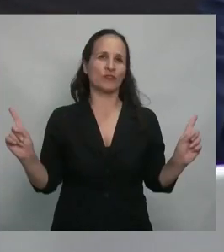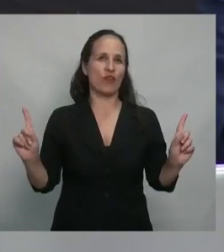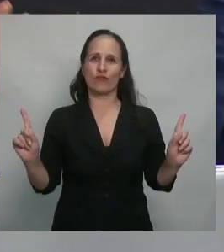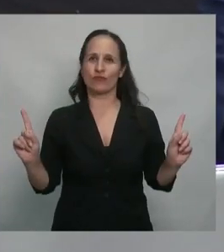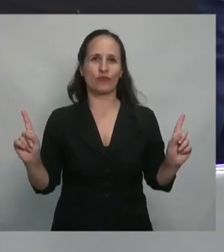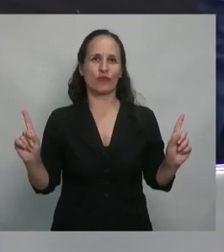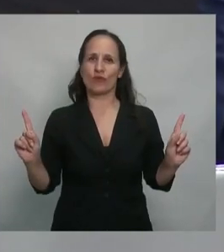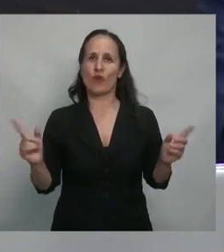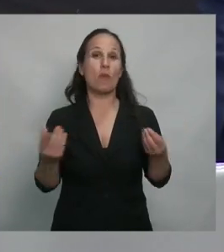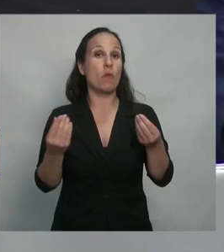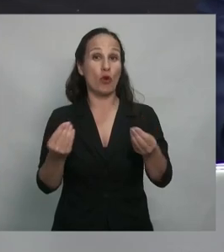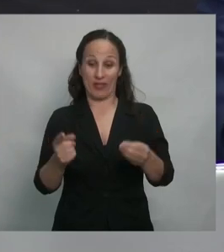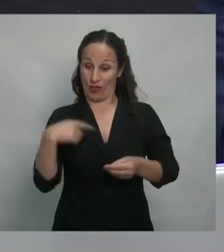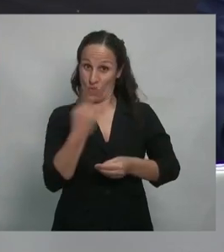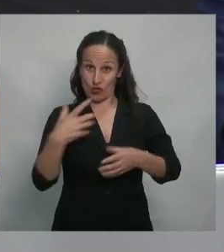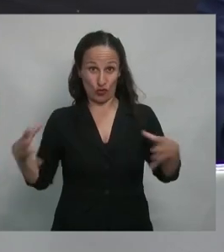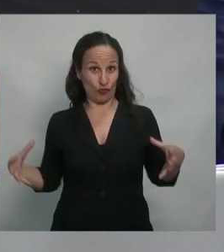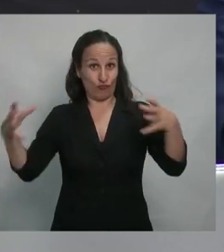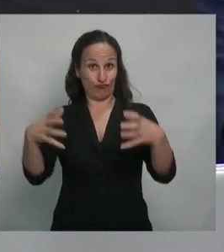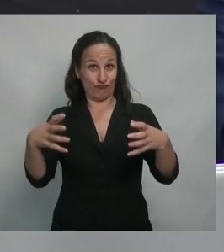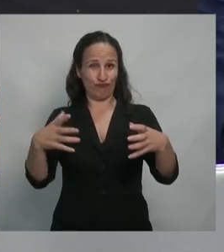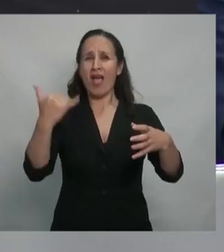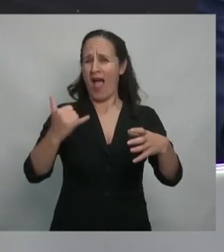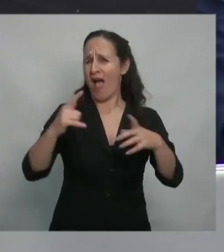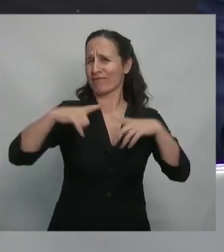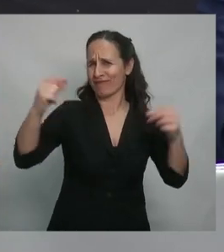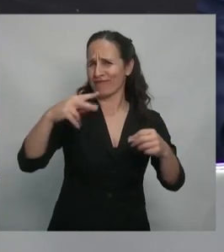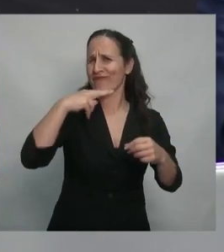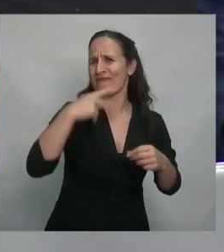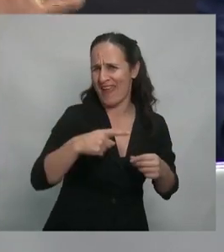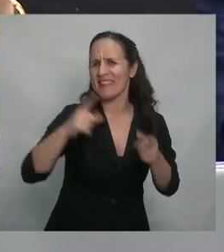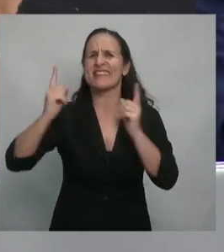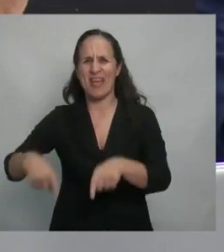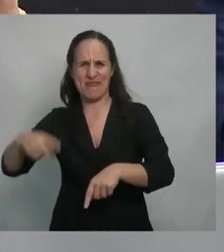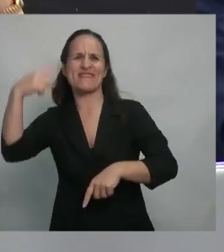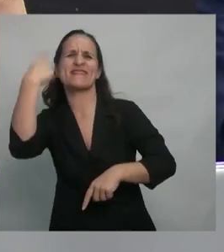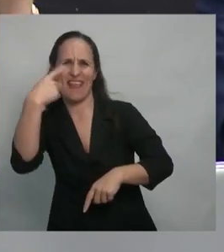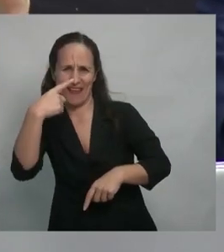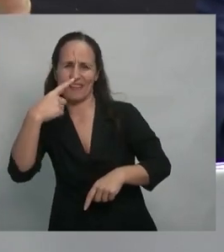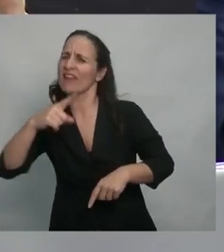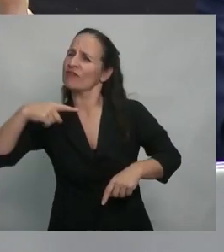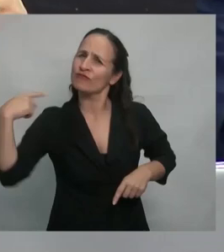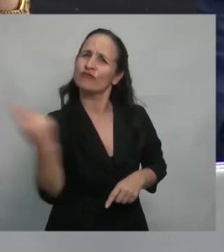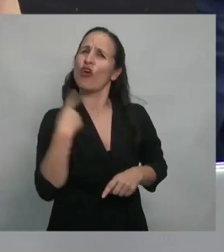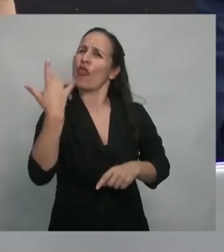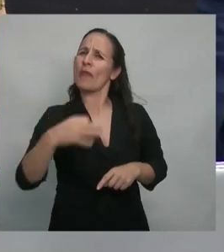en nuestro espacio hay pañuelos verdes, pero también hay pañuelos celestes y tenemos que aprender a aceptar